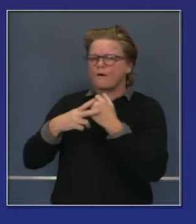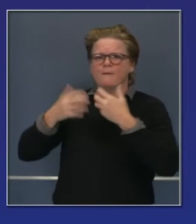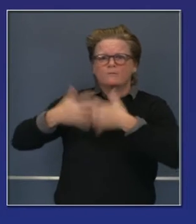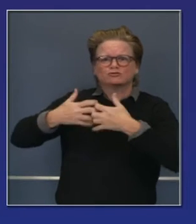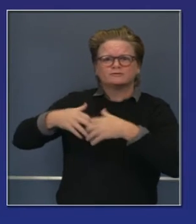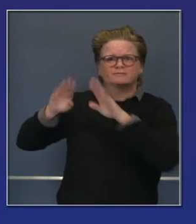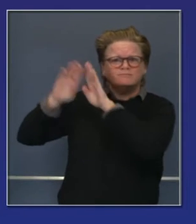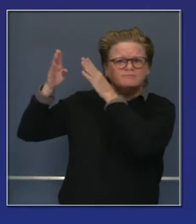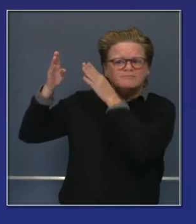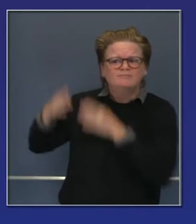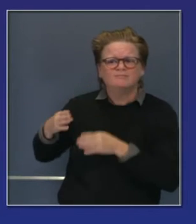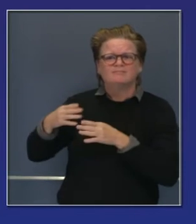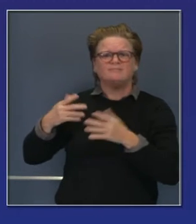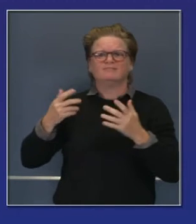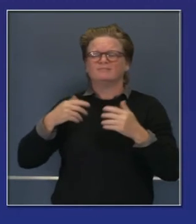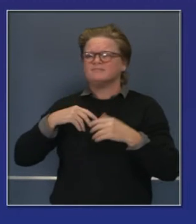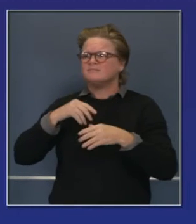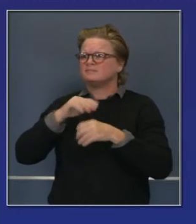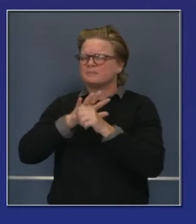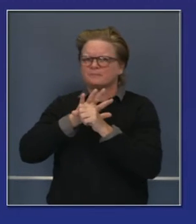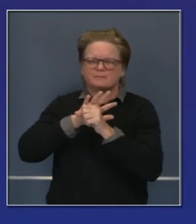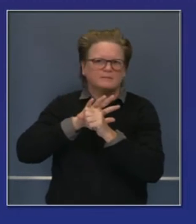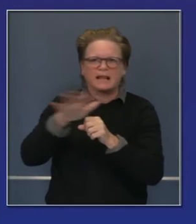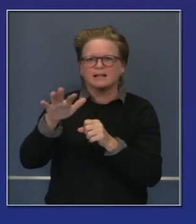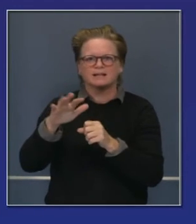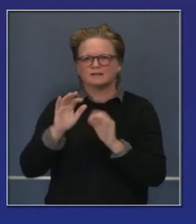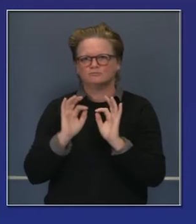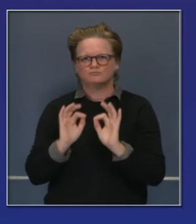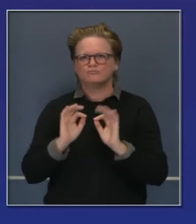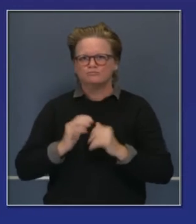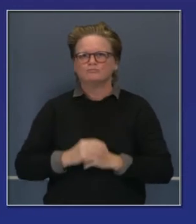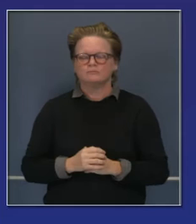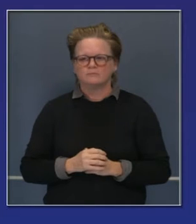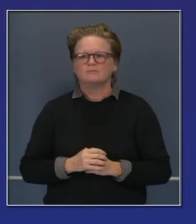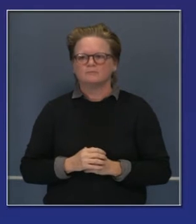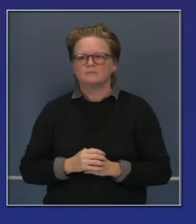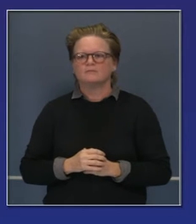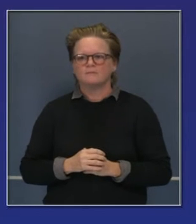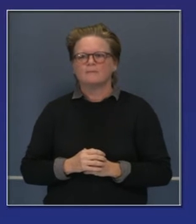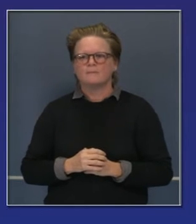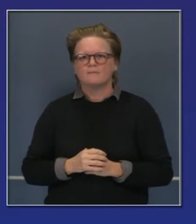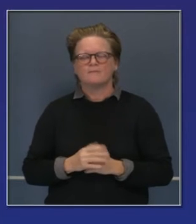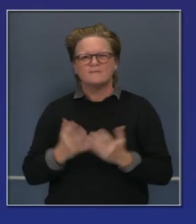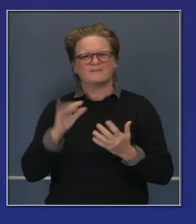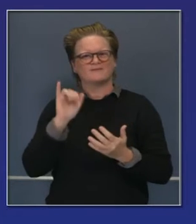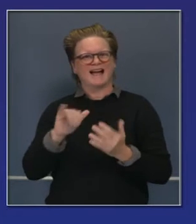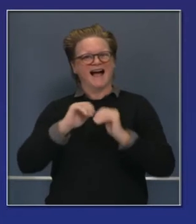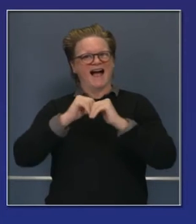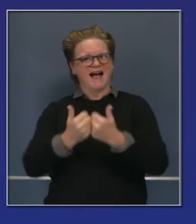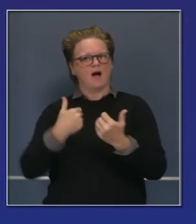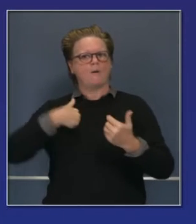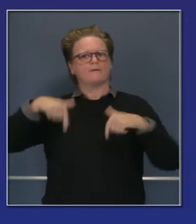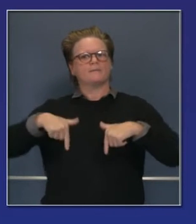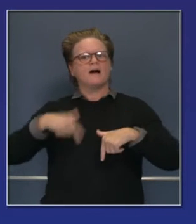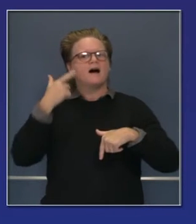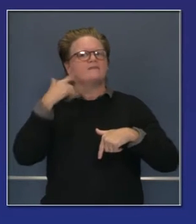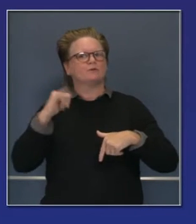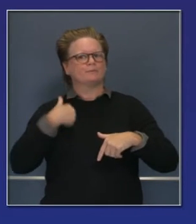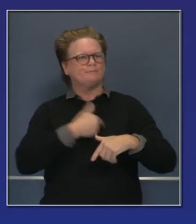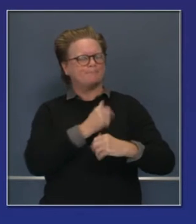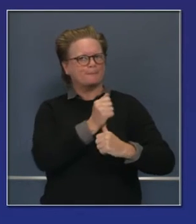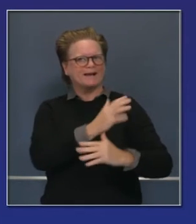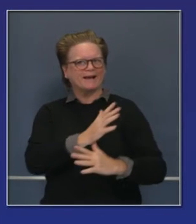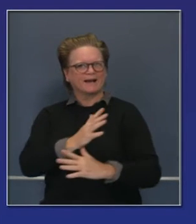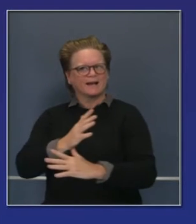estamos en una mejor situación que antes. Para darles un vistazo general de cómo nos preparamos anticipando